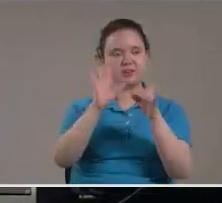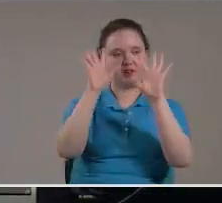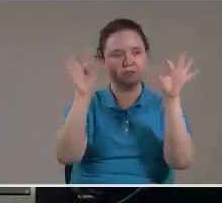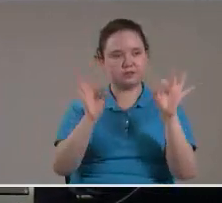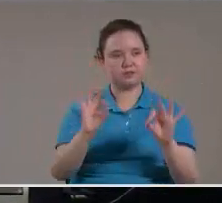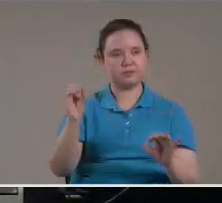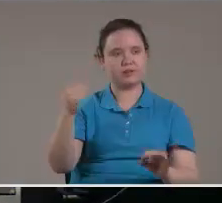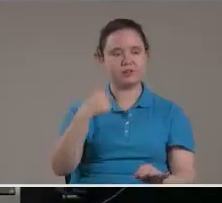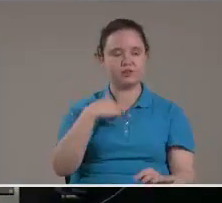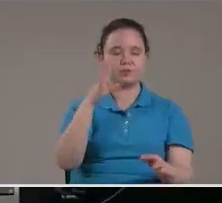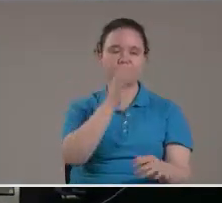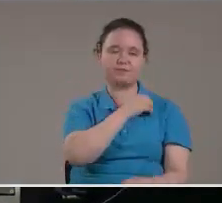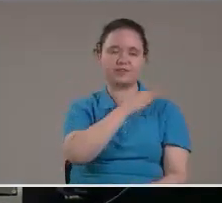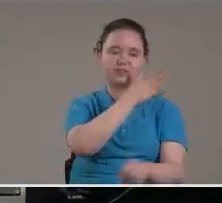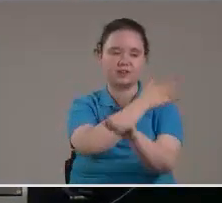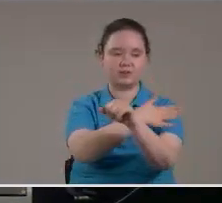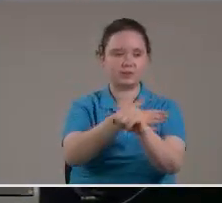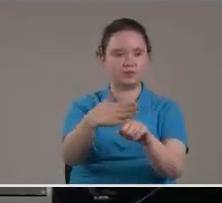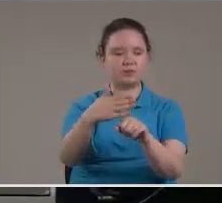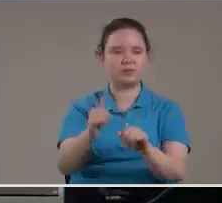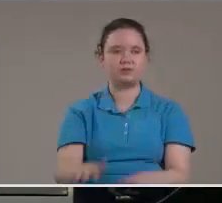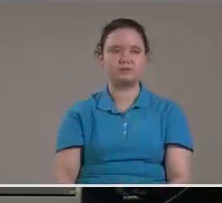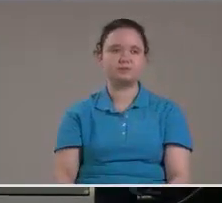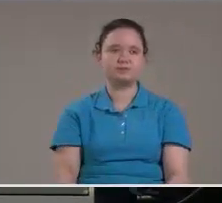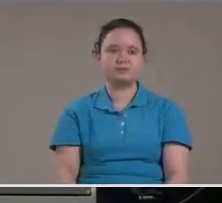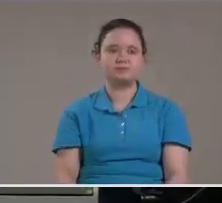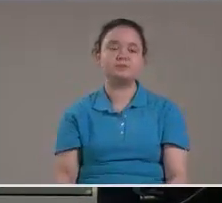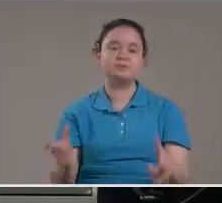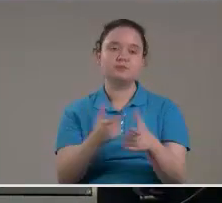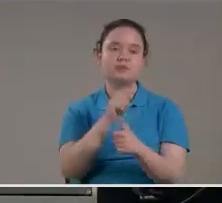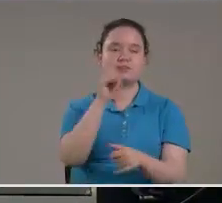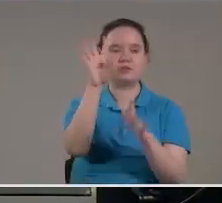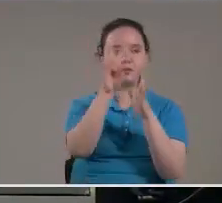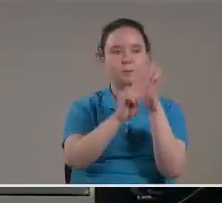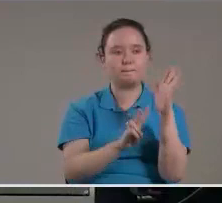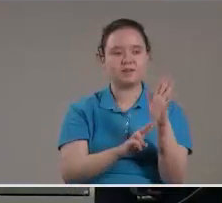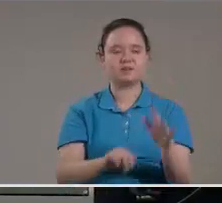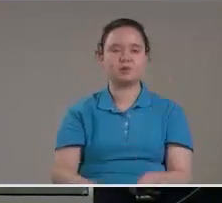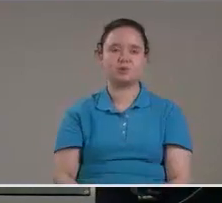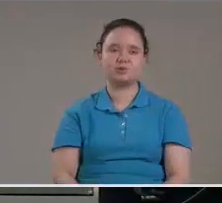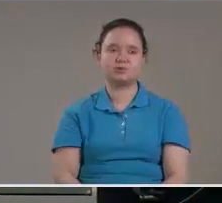Que yo quisiera Continuar Continuar aquí Con estos versículos Que aparté